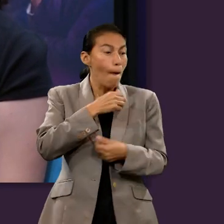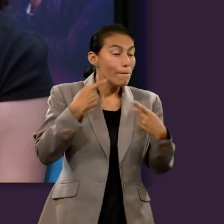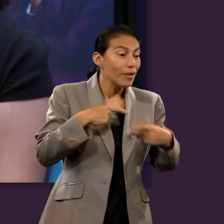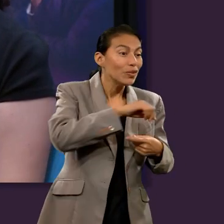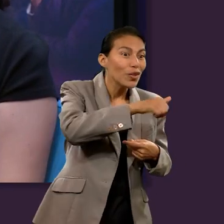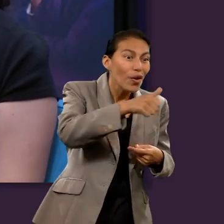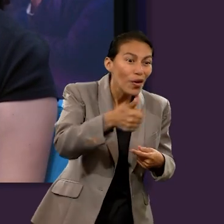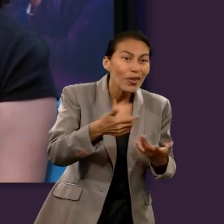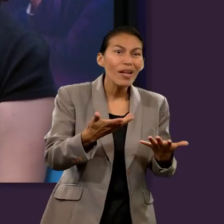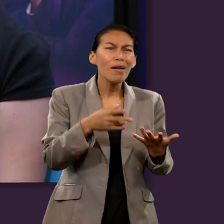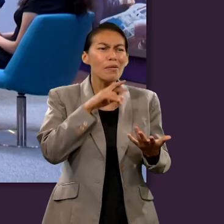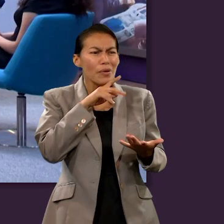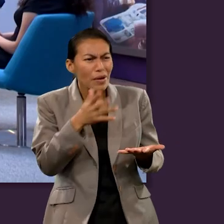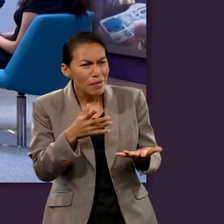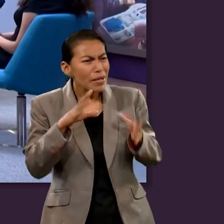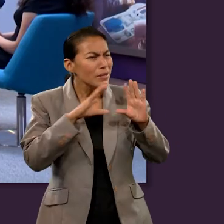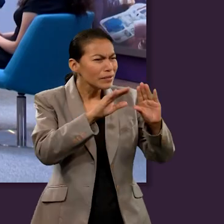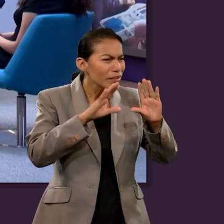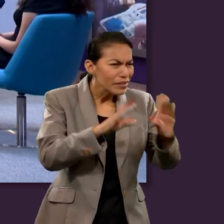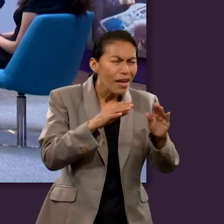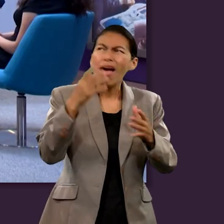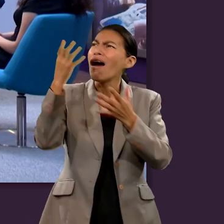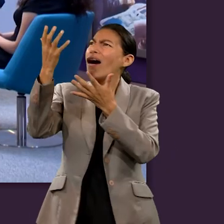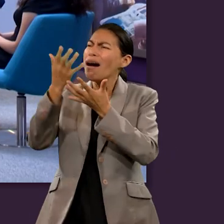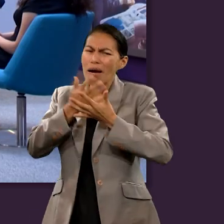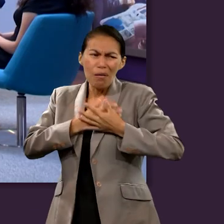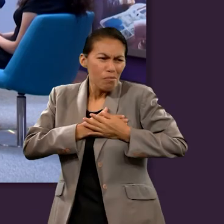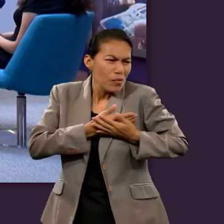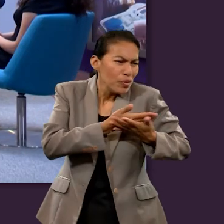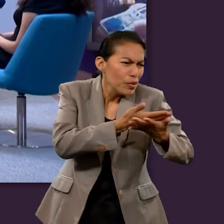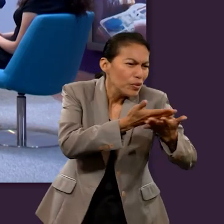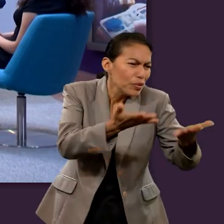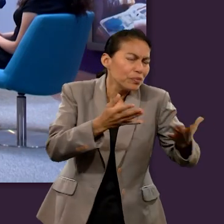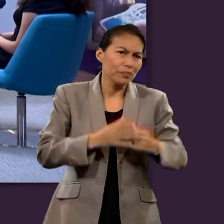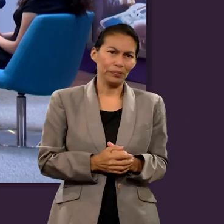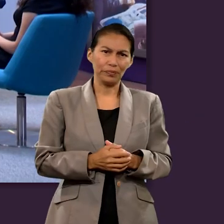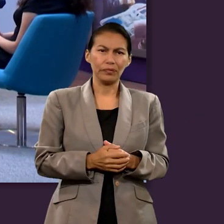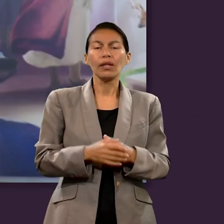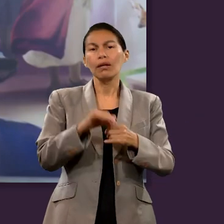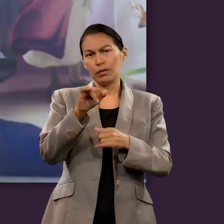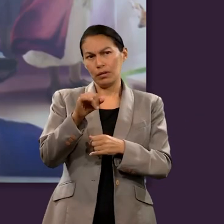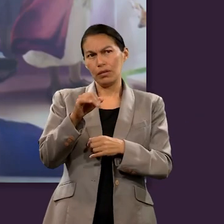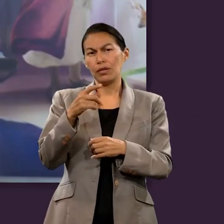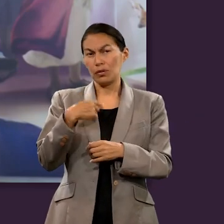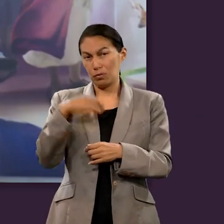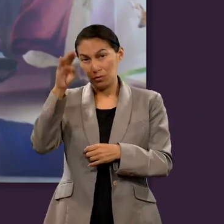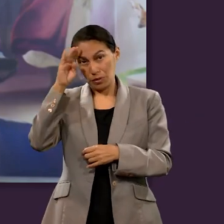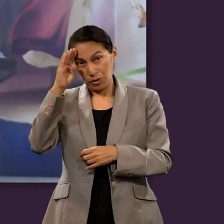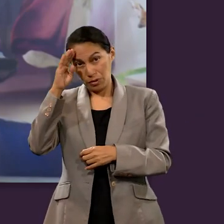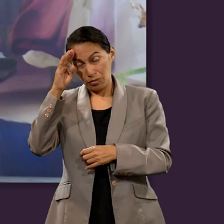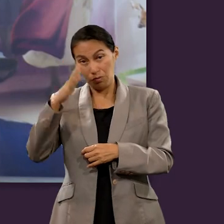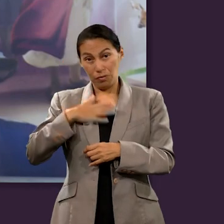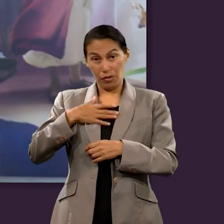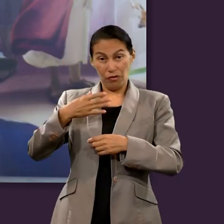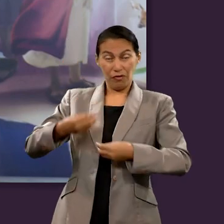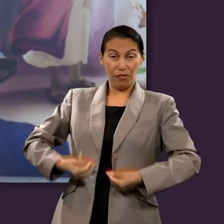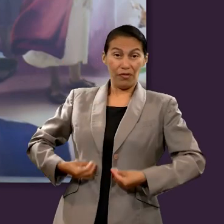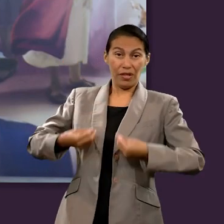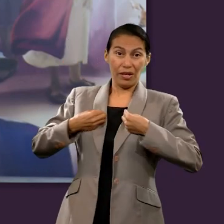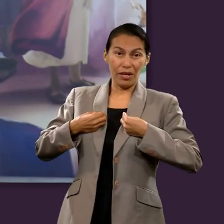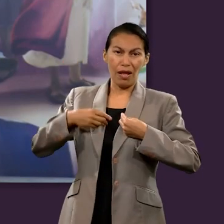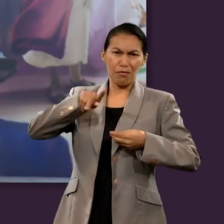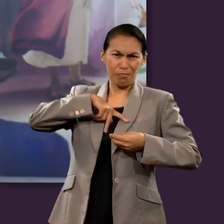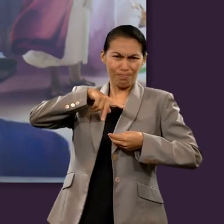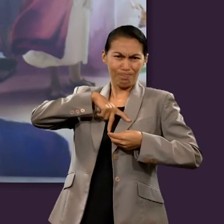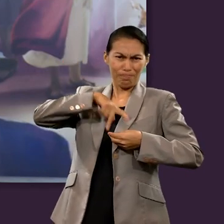propia vida Ruth y yo agregaría que también es de una manera simbólica el control de nuestra vida